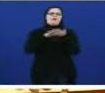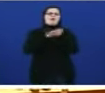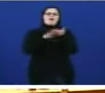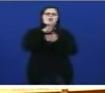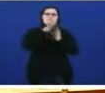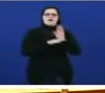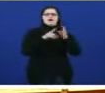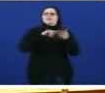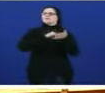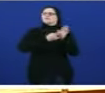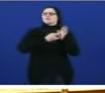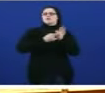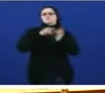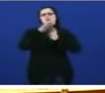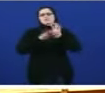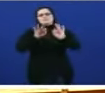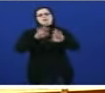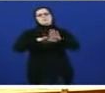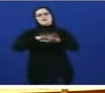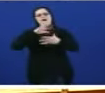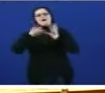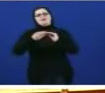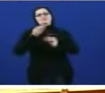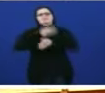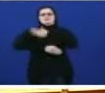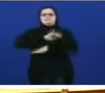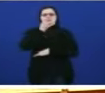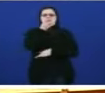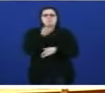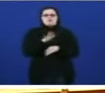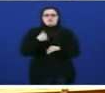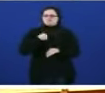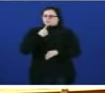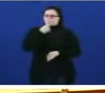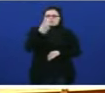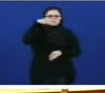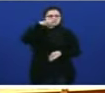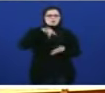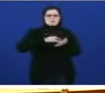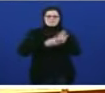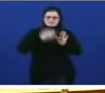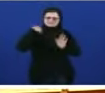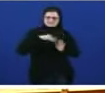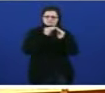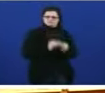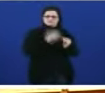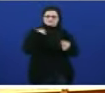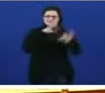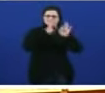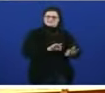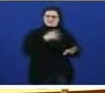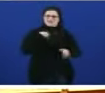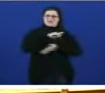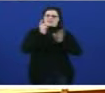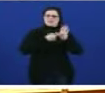programas para discapacidade, pero, mire, eu voulle dar o único plan que vale. Xa o ten feito. A lei galega de